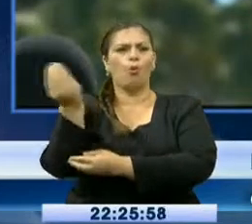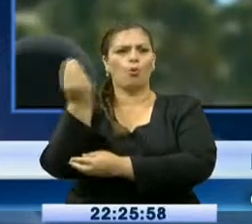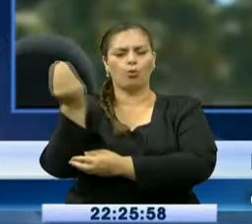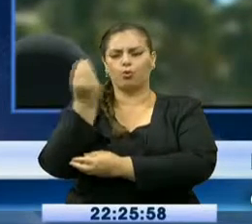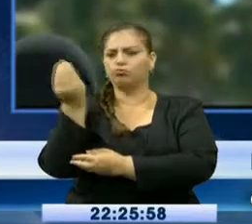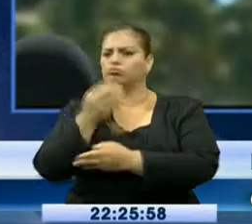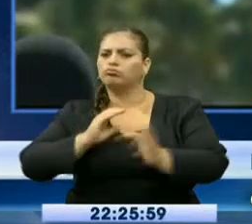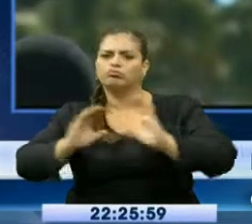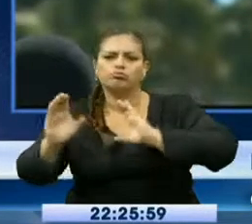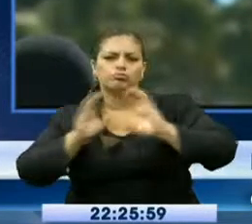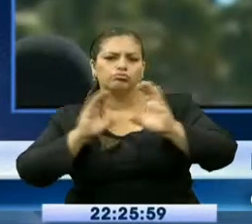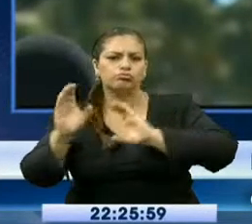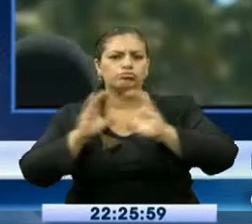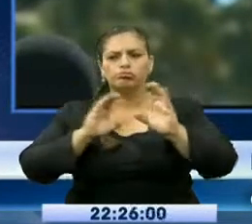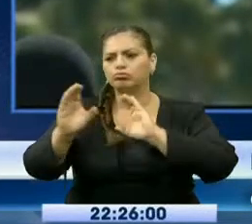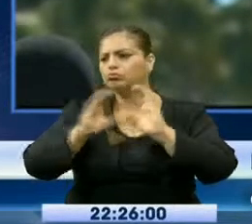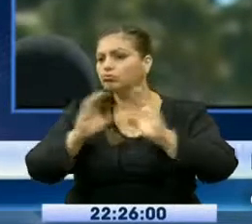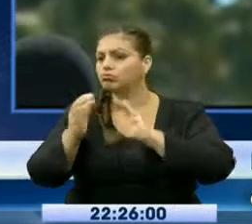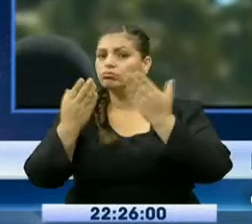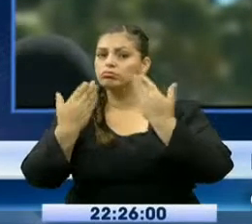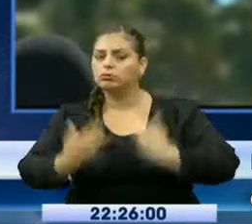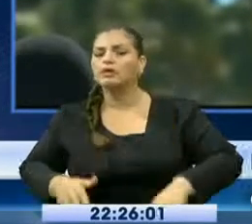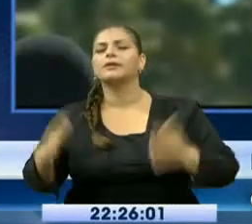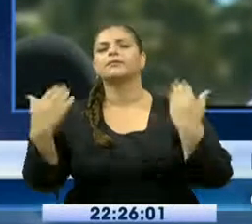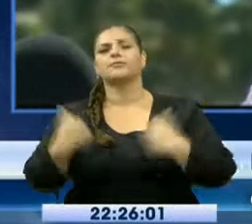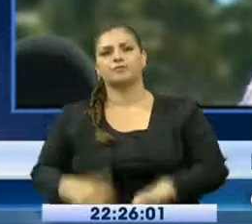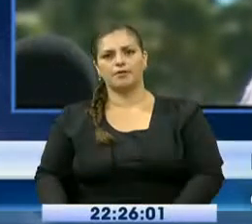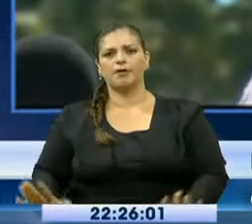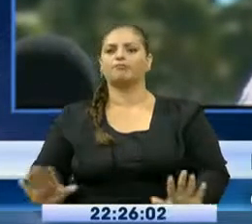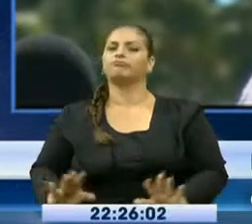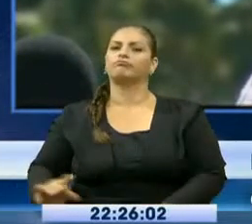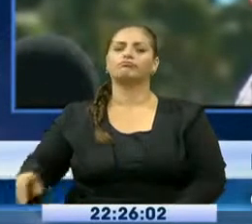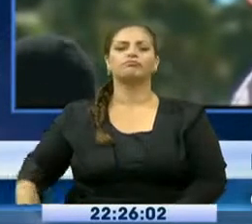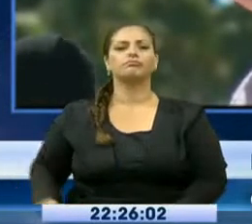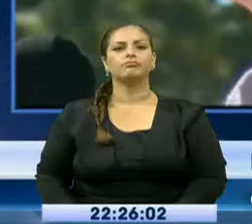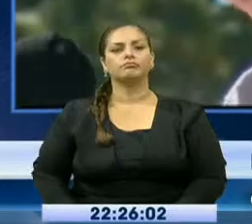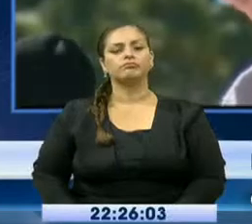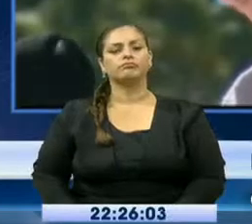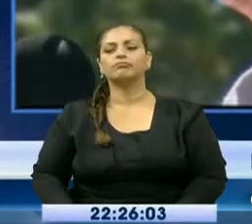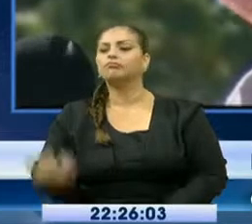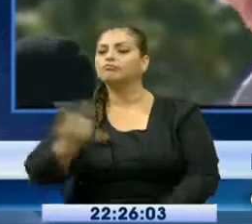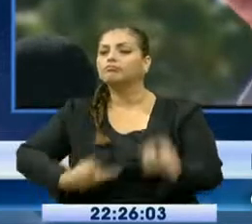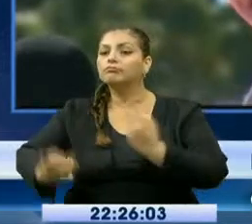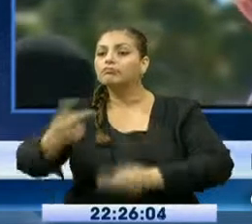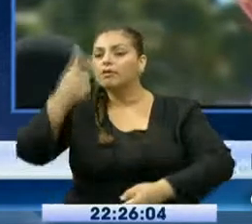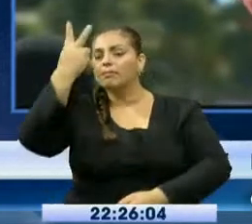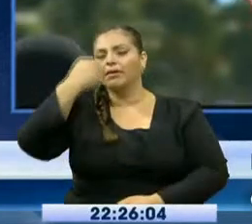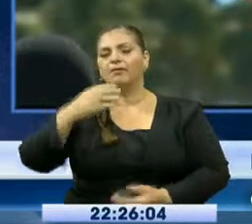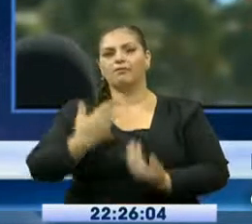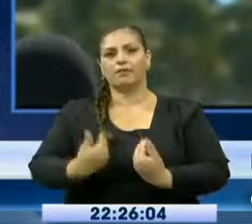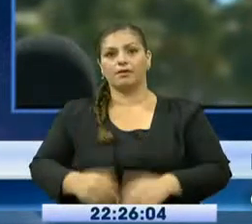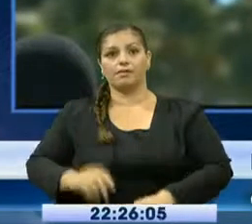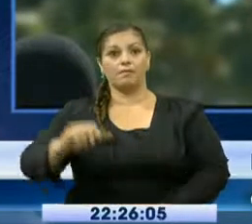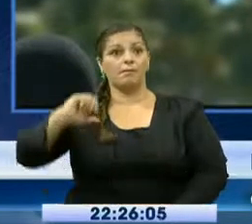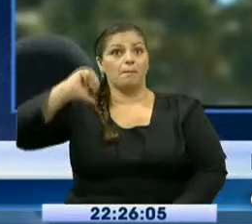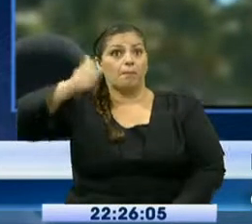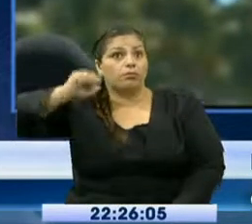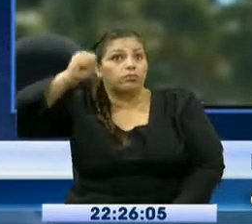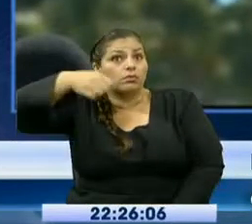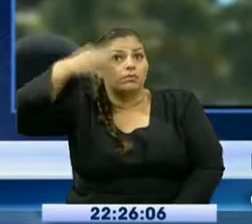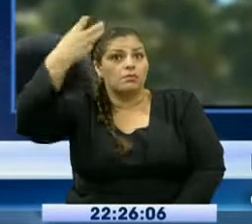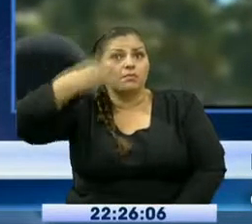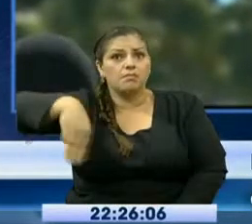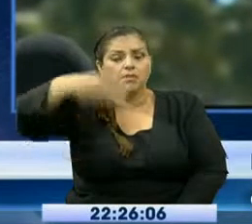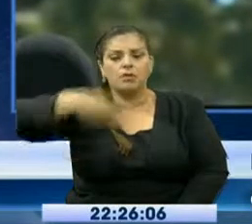este viaje por México en Juárez, Chihuahua el día miércoles, donde se reunirá en una cárcel con presos y también